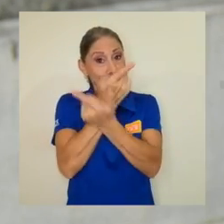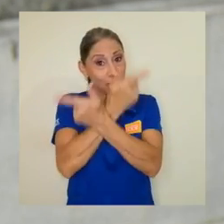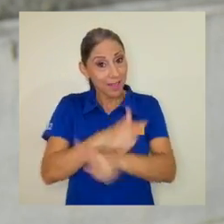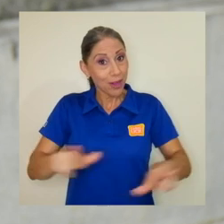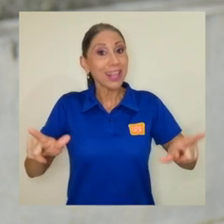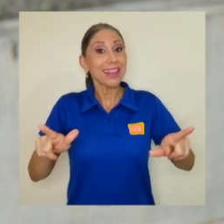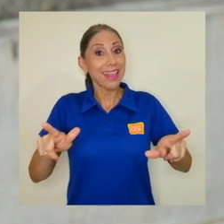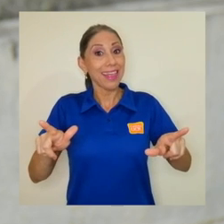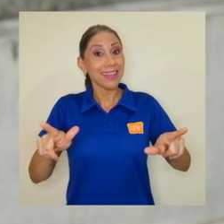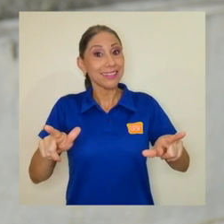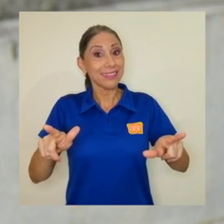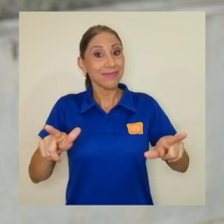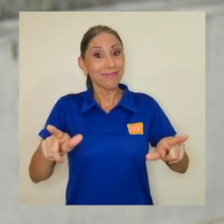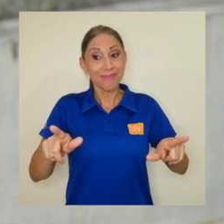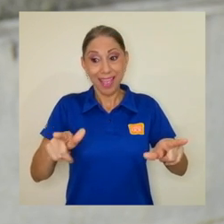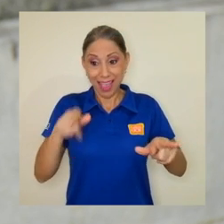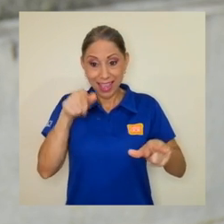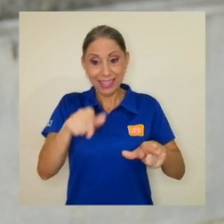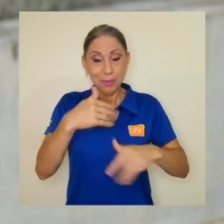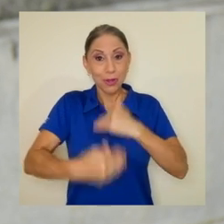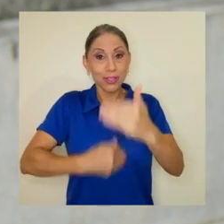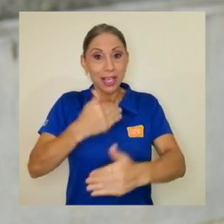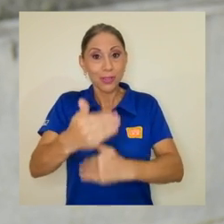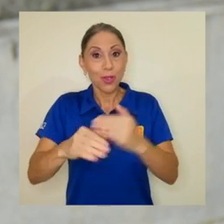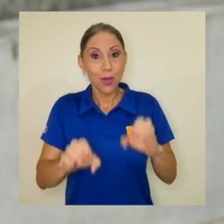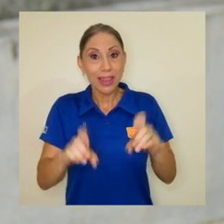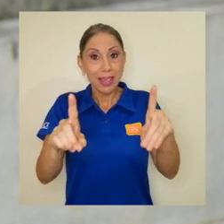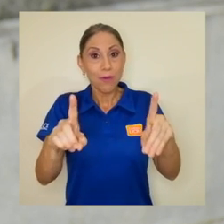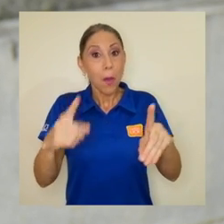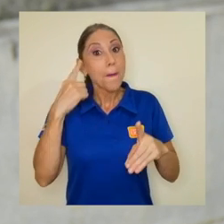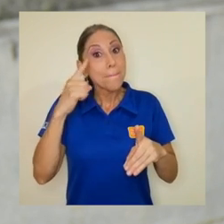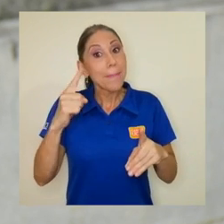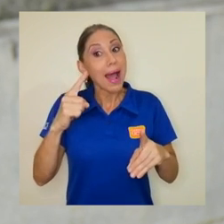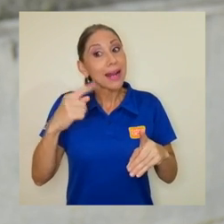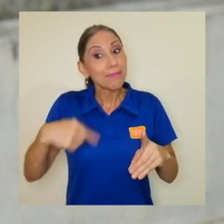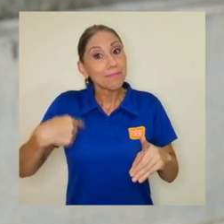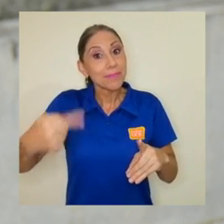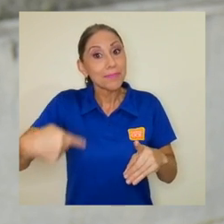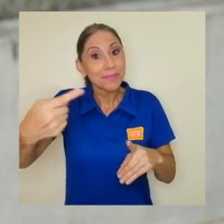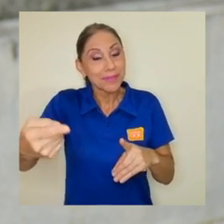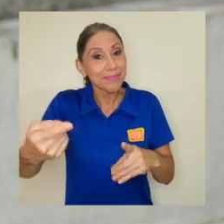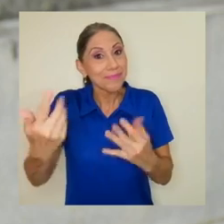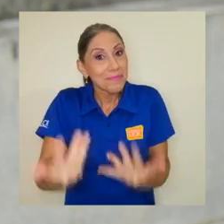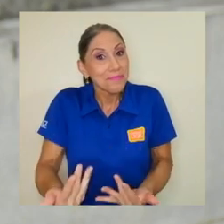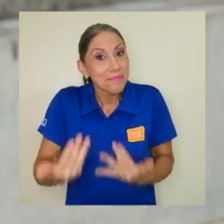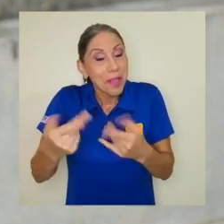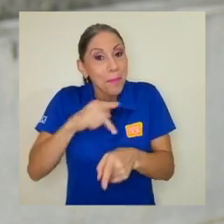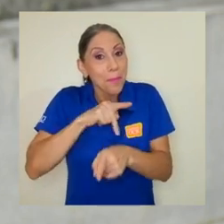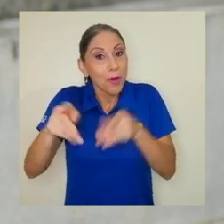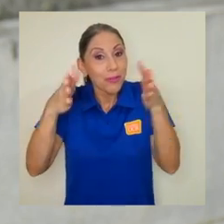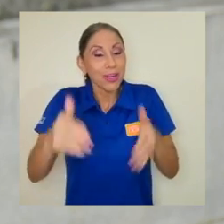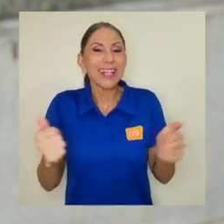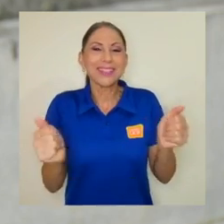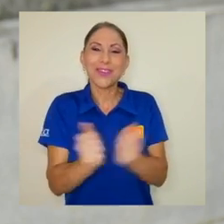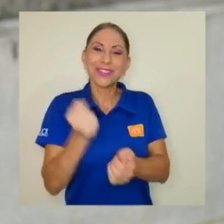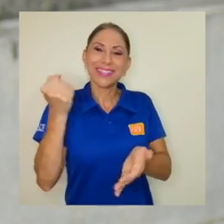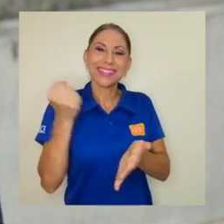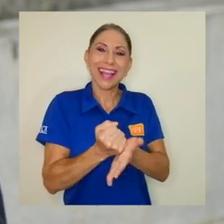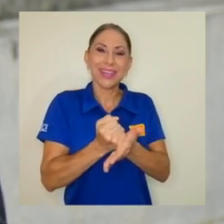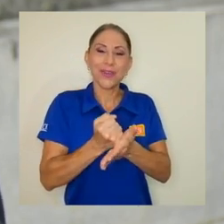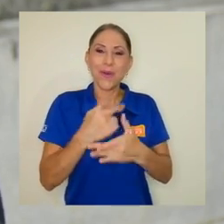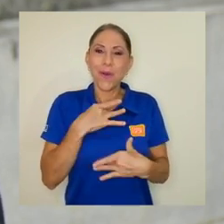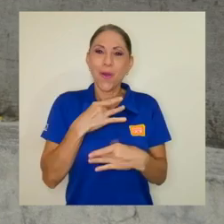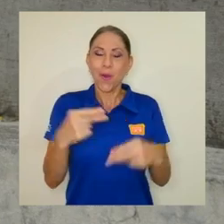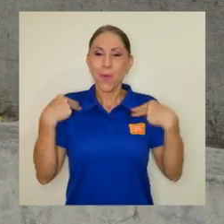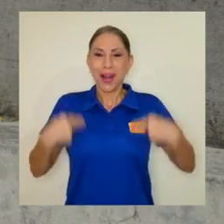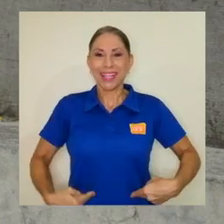se generan en el mismo proceso educativo para realmente, esperamos llegar a ser profesionales, digamos, de un sello humanista, como lo de